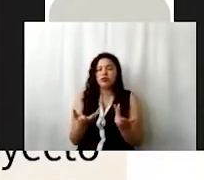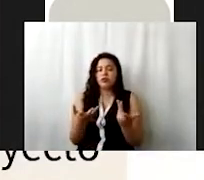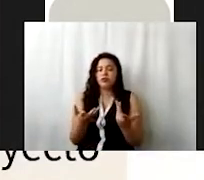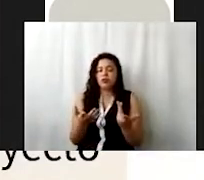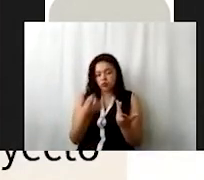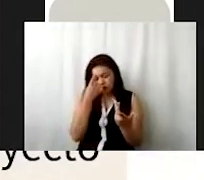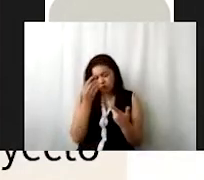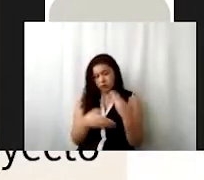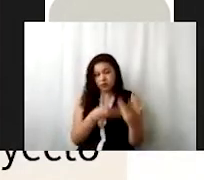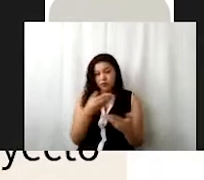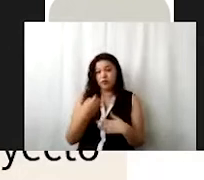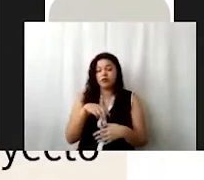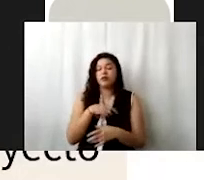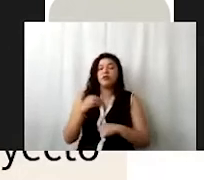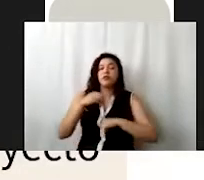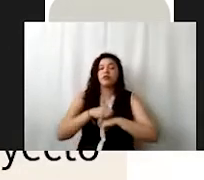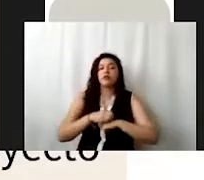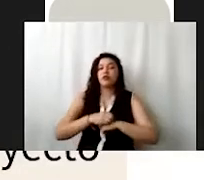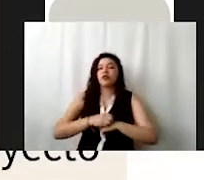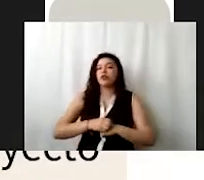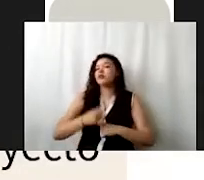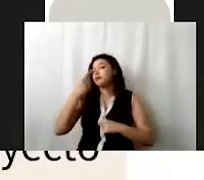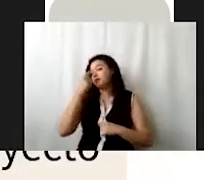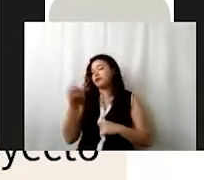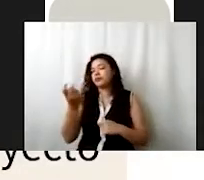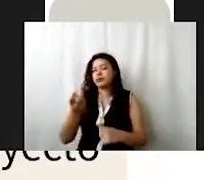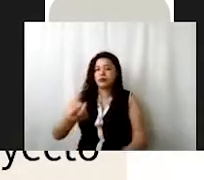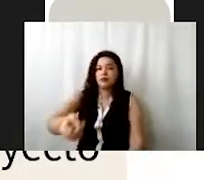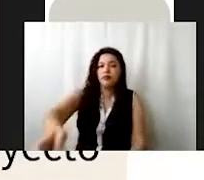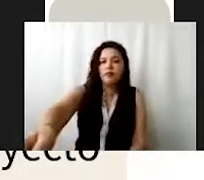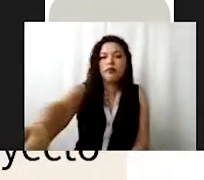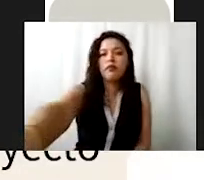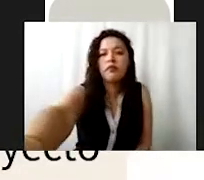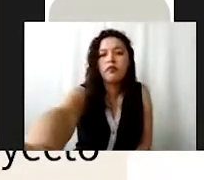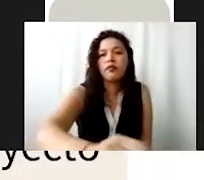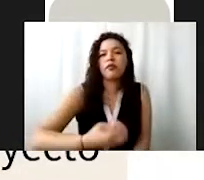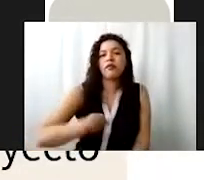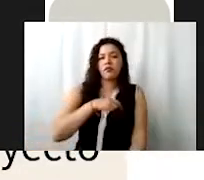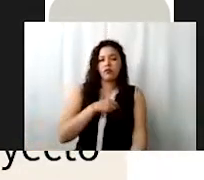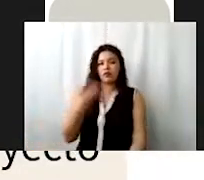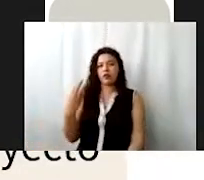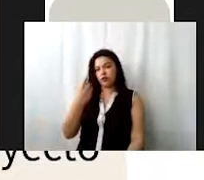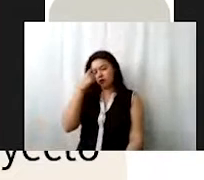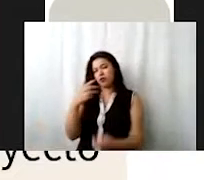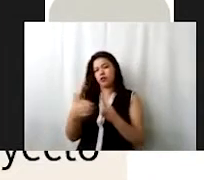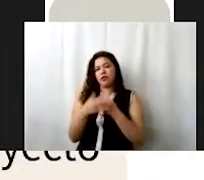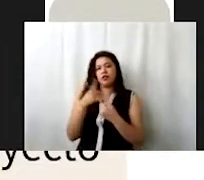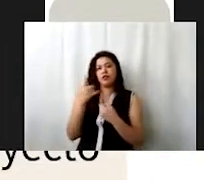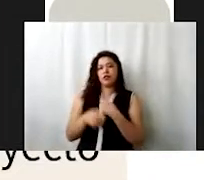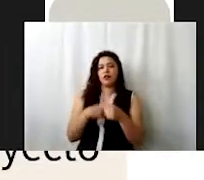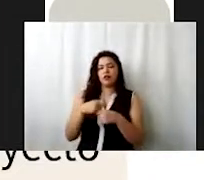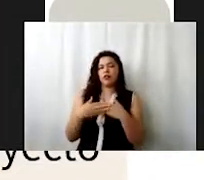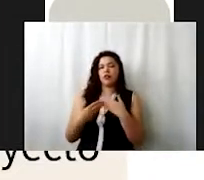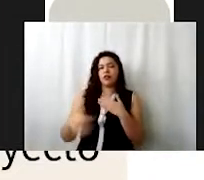servicios que vamos a otorgar. Para eso, nos vamos al apartado 3, que es la proyección anual de servicios. ¿Qué